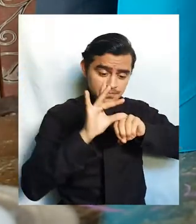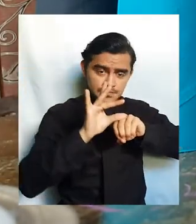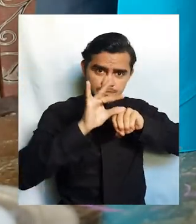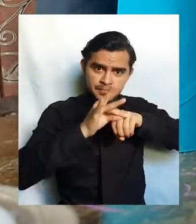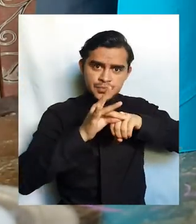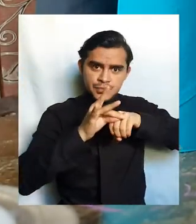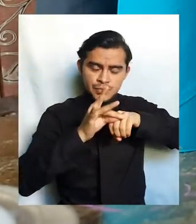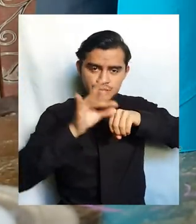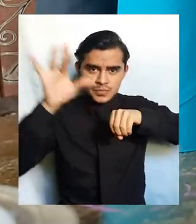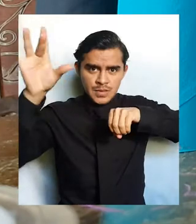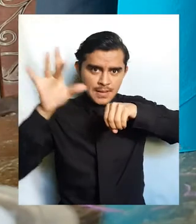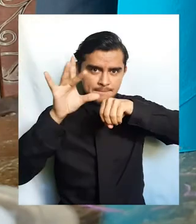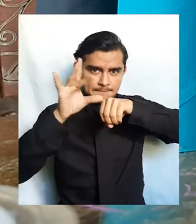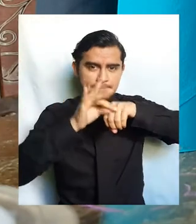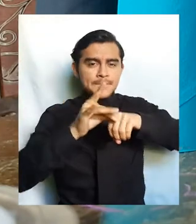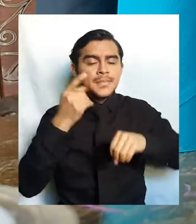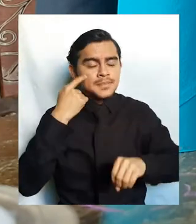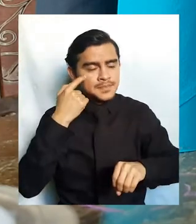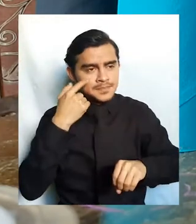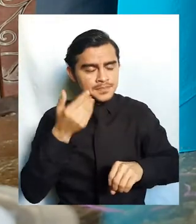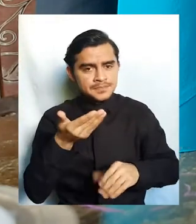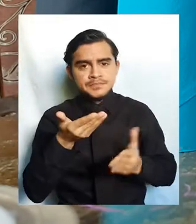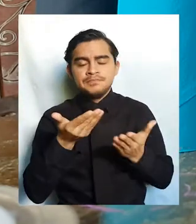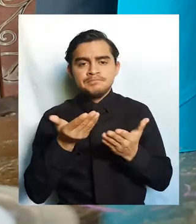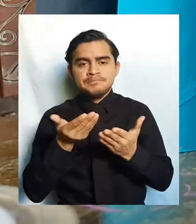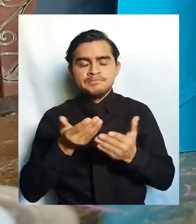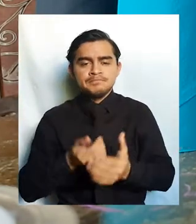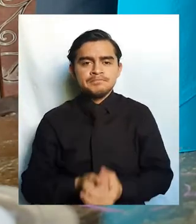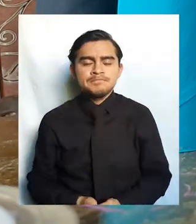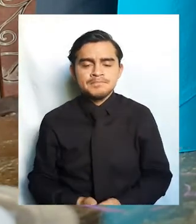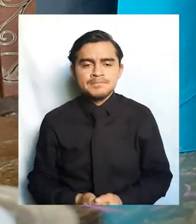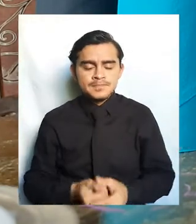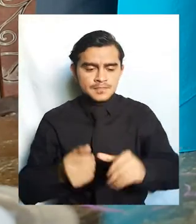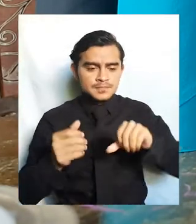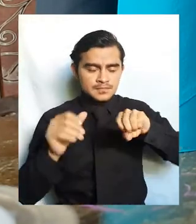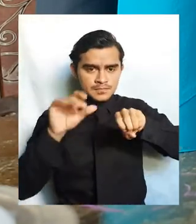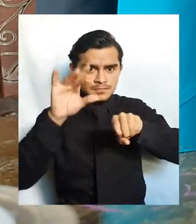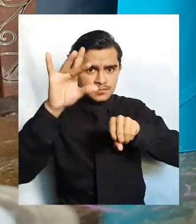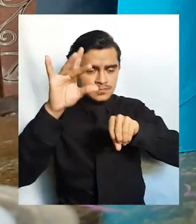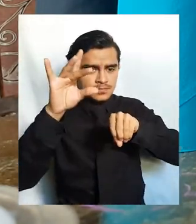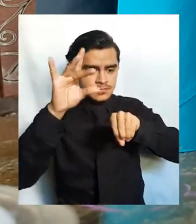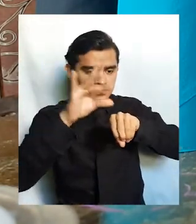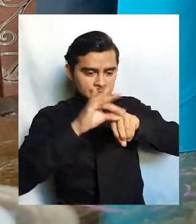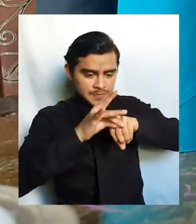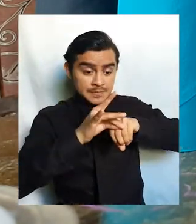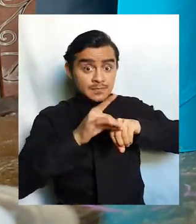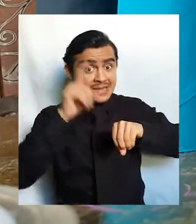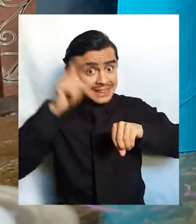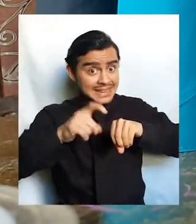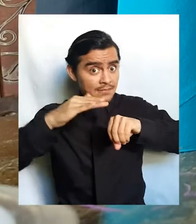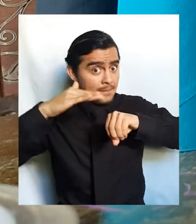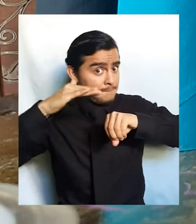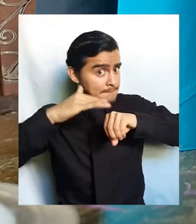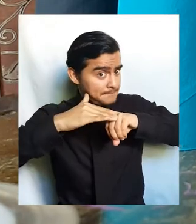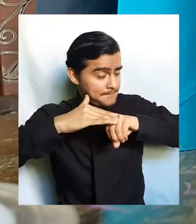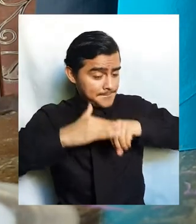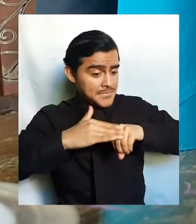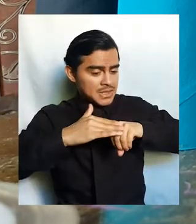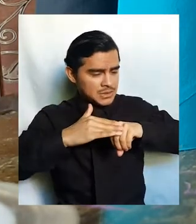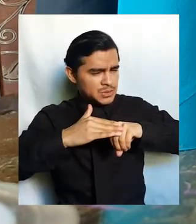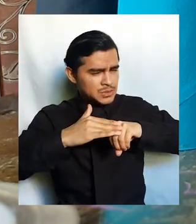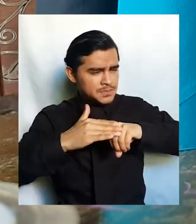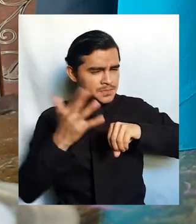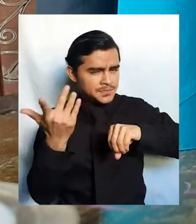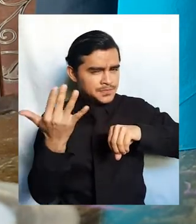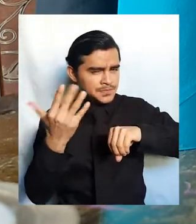Lo vamos a hacer de esta manera y vamos a presionar durante unos